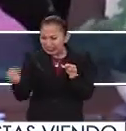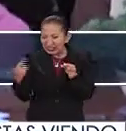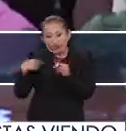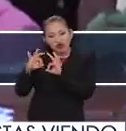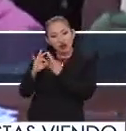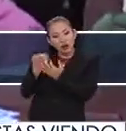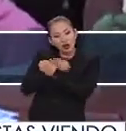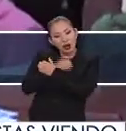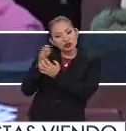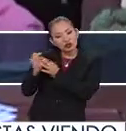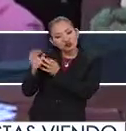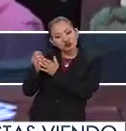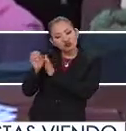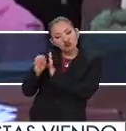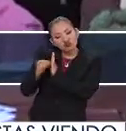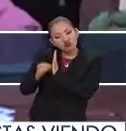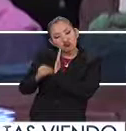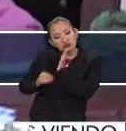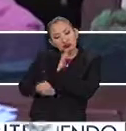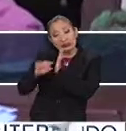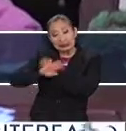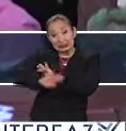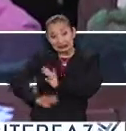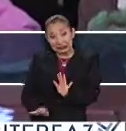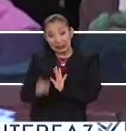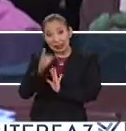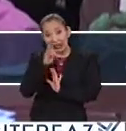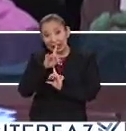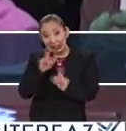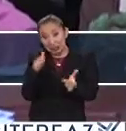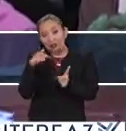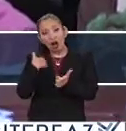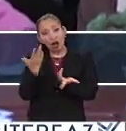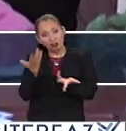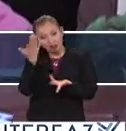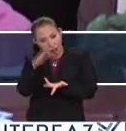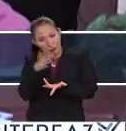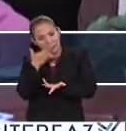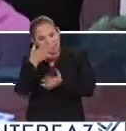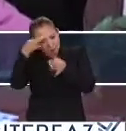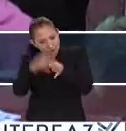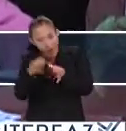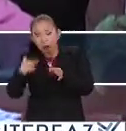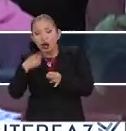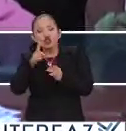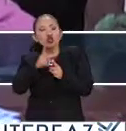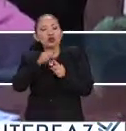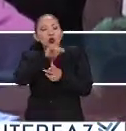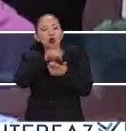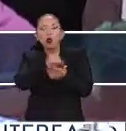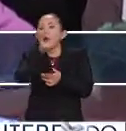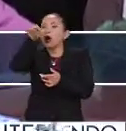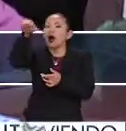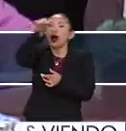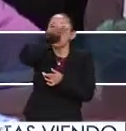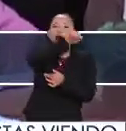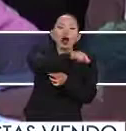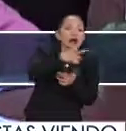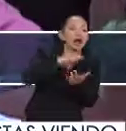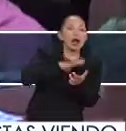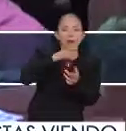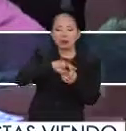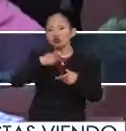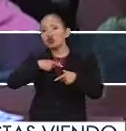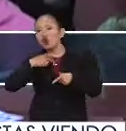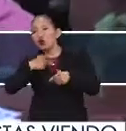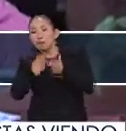es nuestro modelo educativo y ya una vez que están capacitados, les decimos donde tenemos círculos de estudio o puntos de encuentro